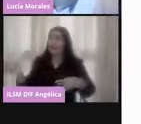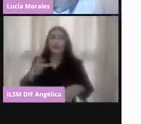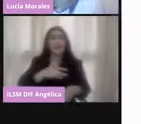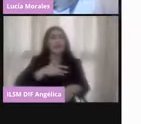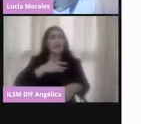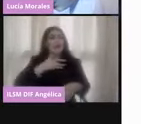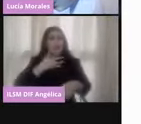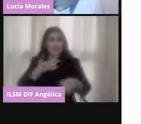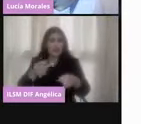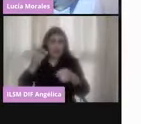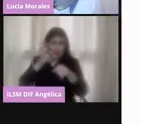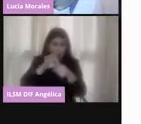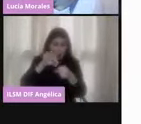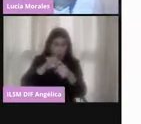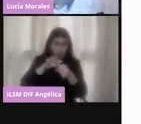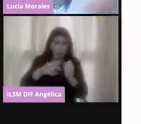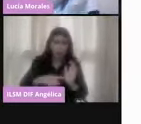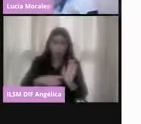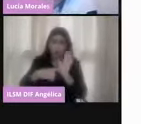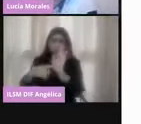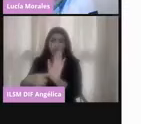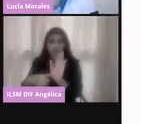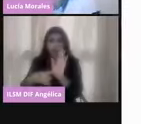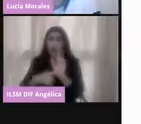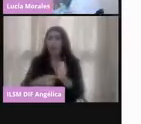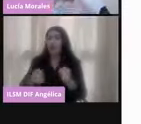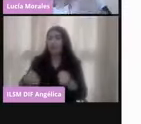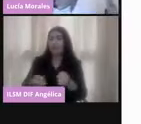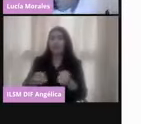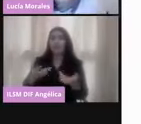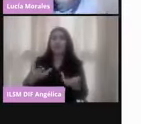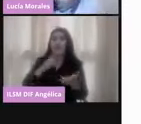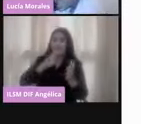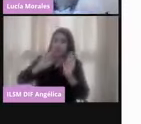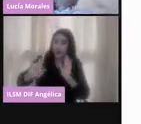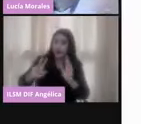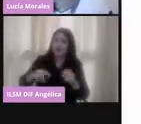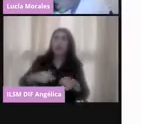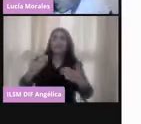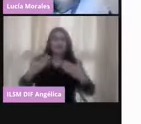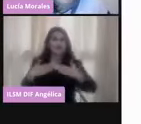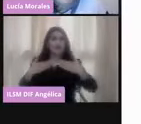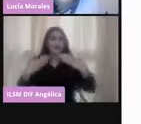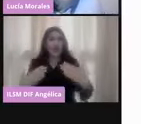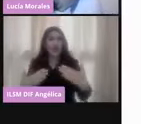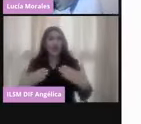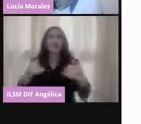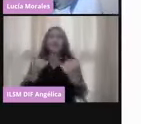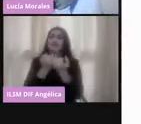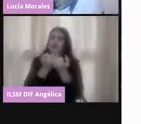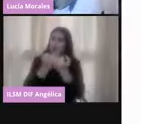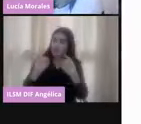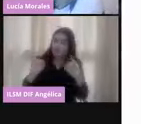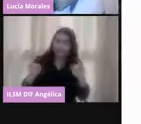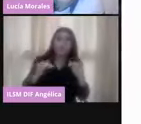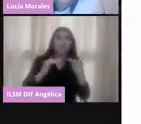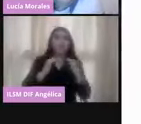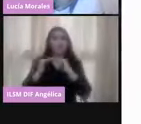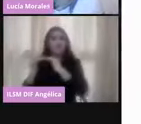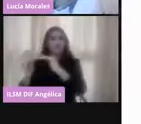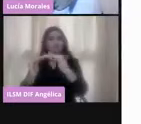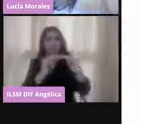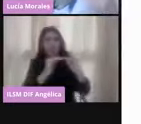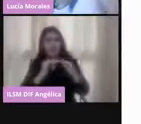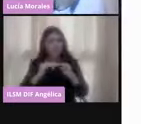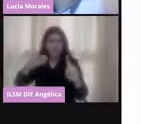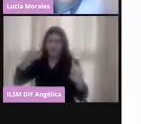de las elecciones, apegados a la legalidad, con imparcialidad, con independencia, con objetividad,